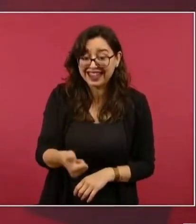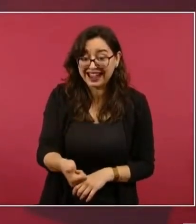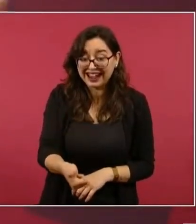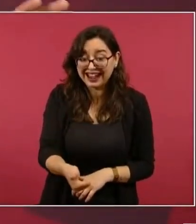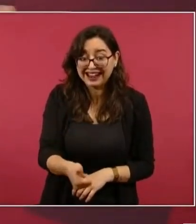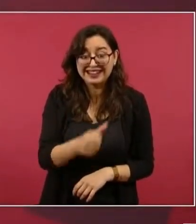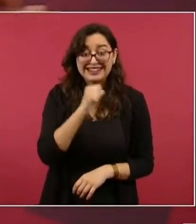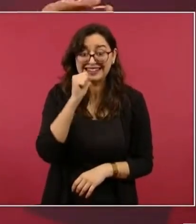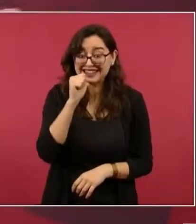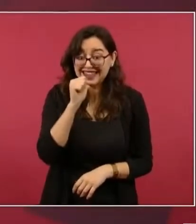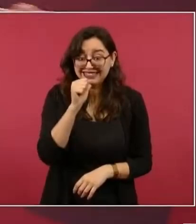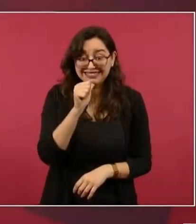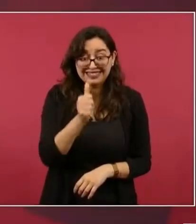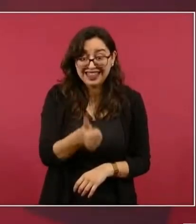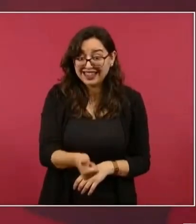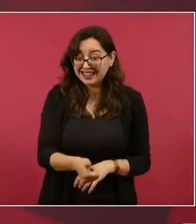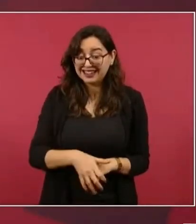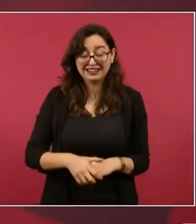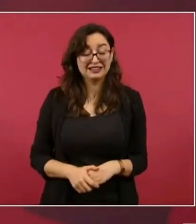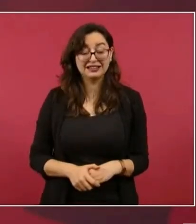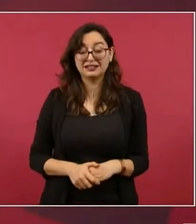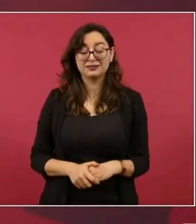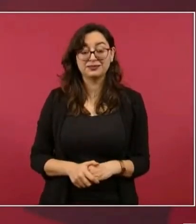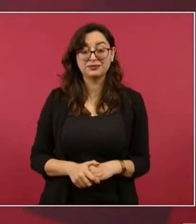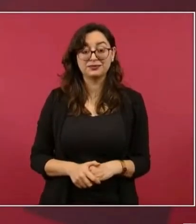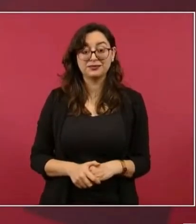nada porque todo fue pura especulación